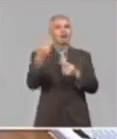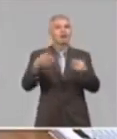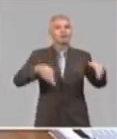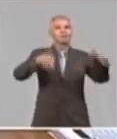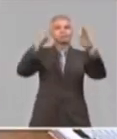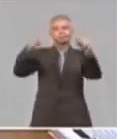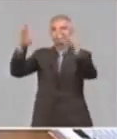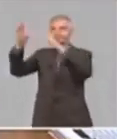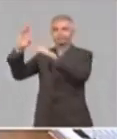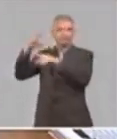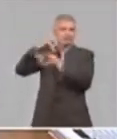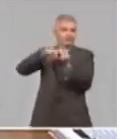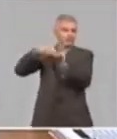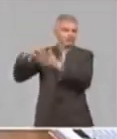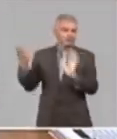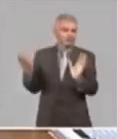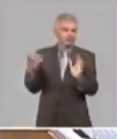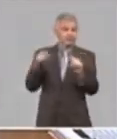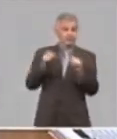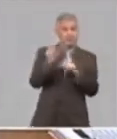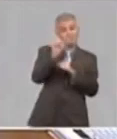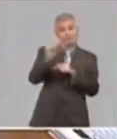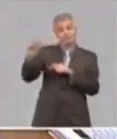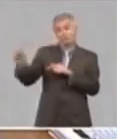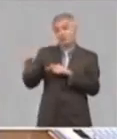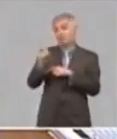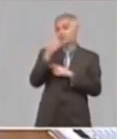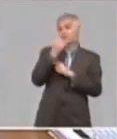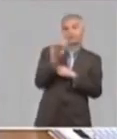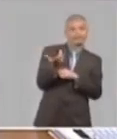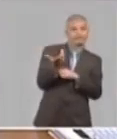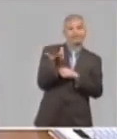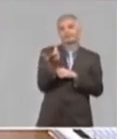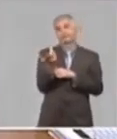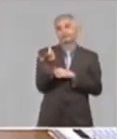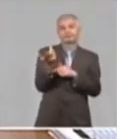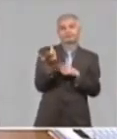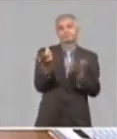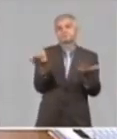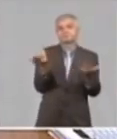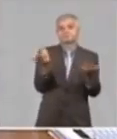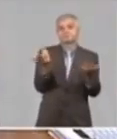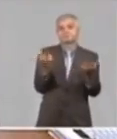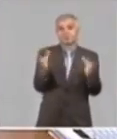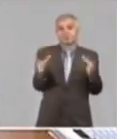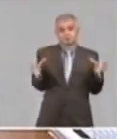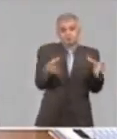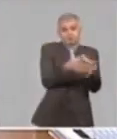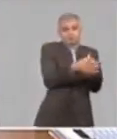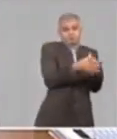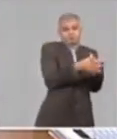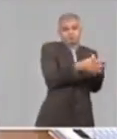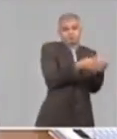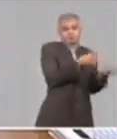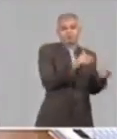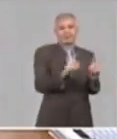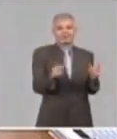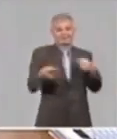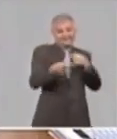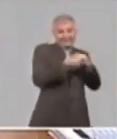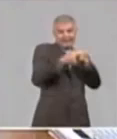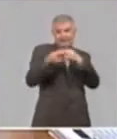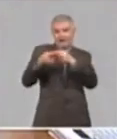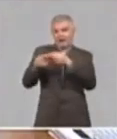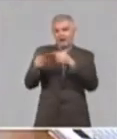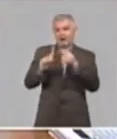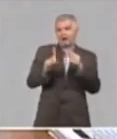obra, porque la mano de obra no la podíamos tener inclusive muy hacinada ni cerca uno del otro, aunque se cumple todas